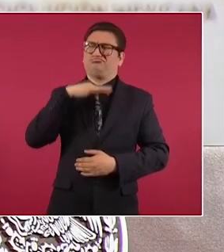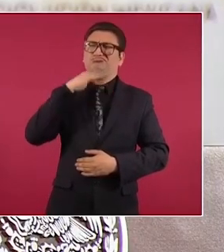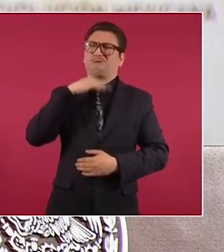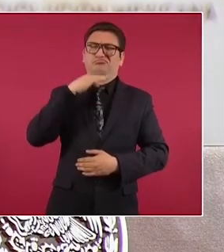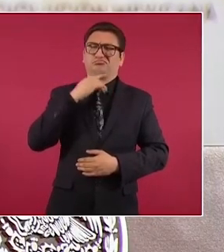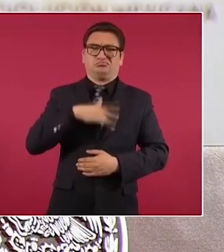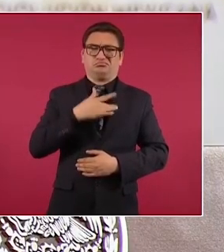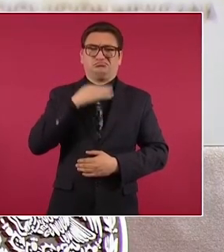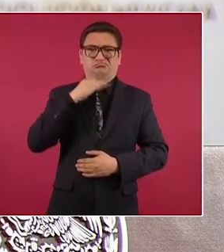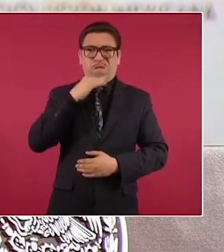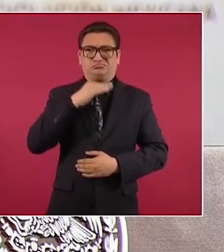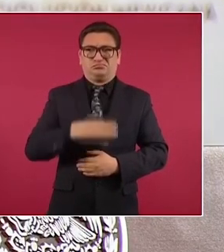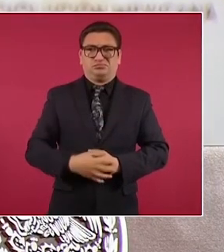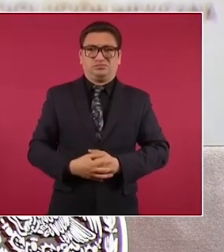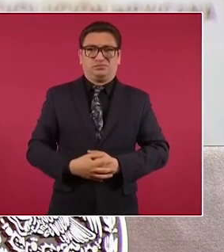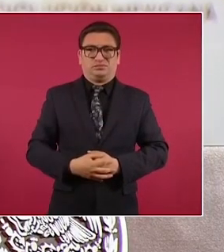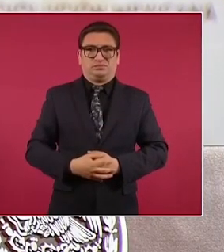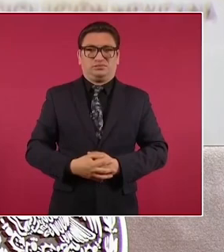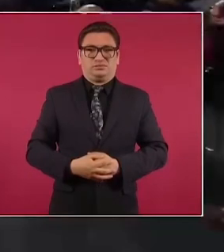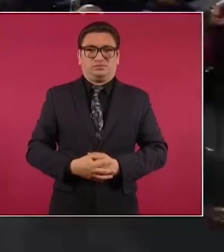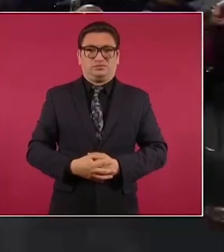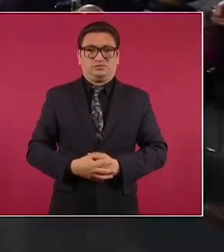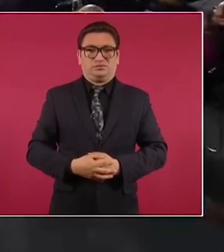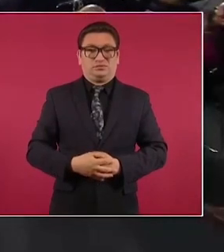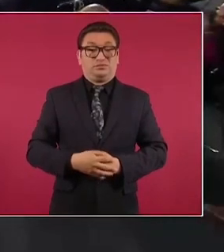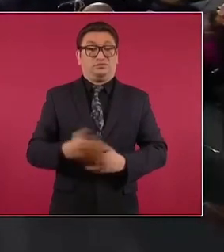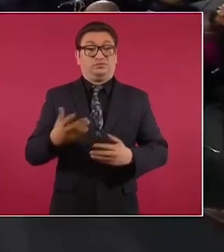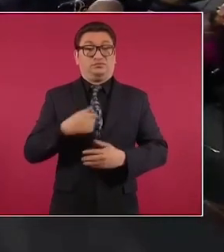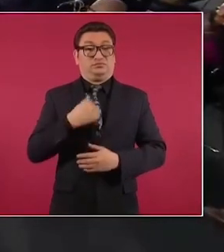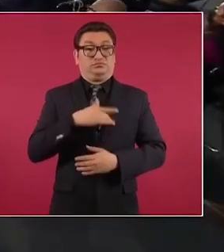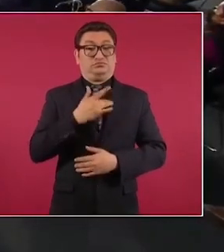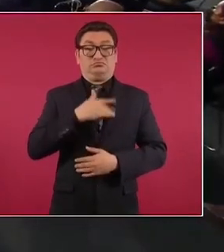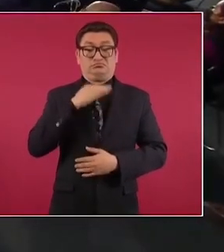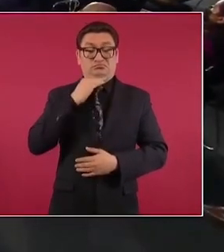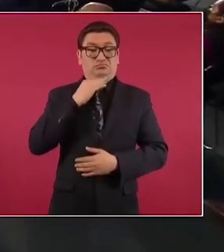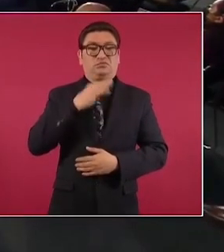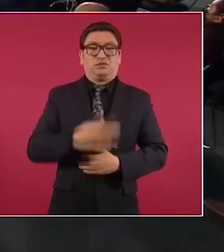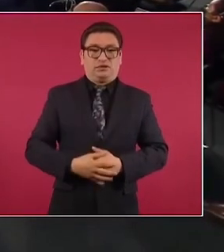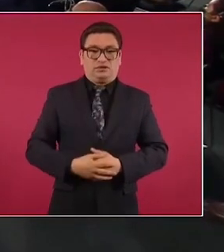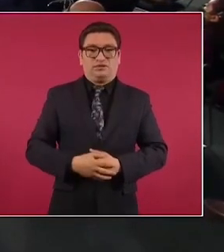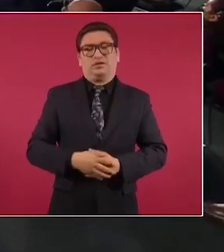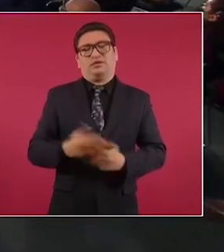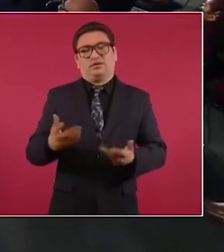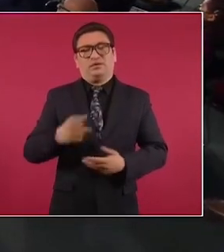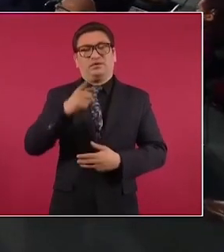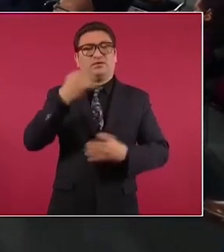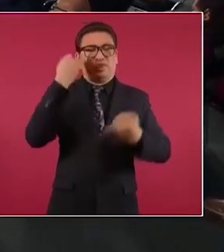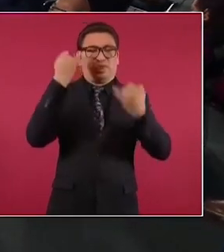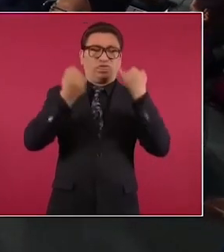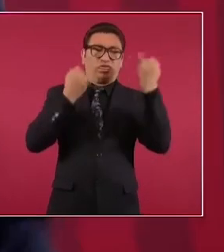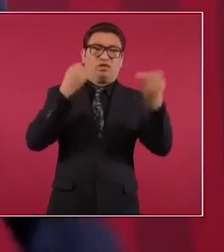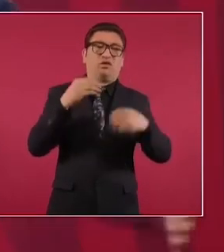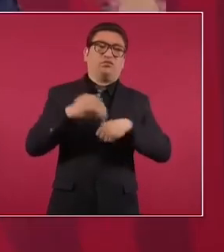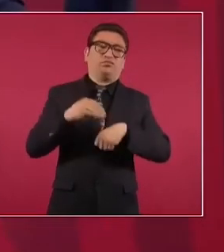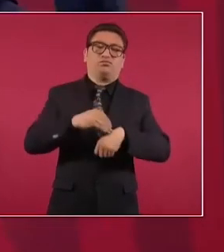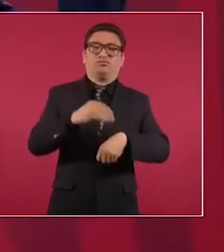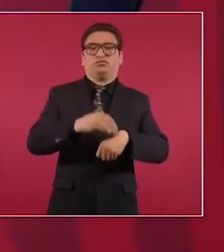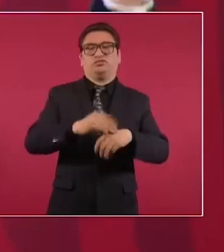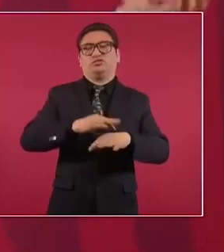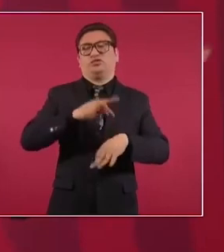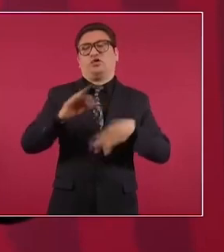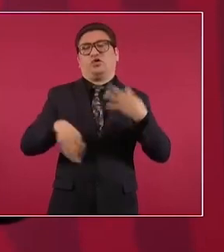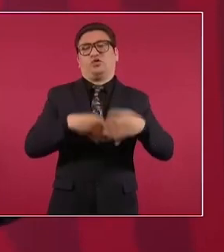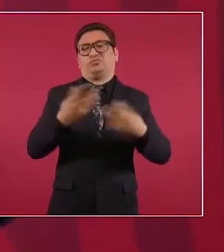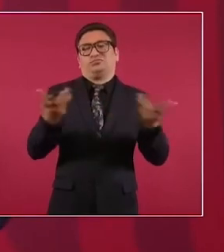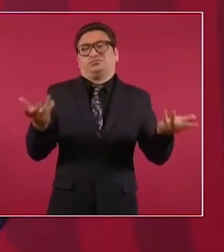me había dado cuenta ah pues ya lo vi ya se ve si van a inventar todo o sea es que